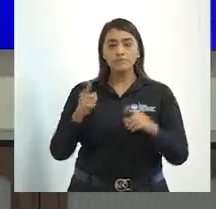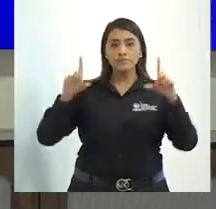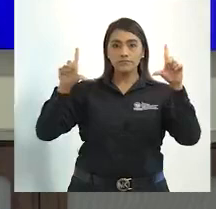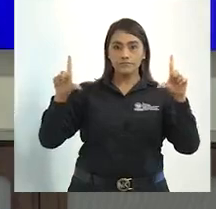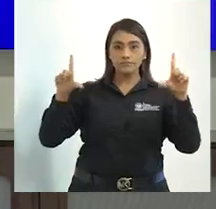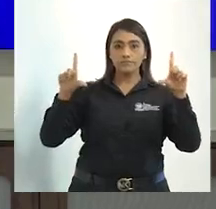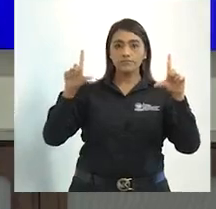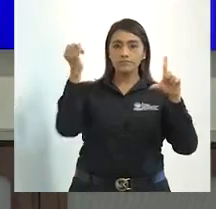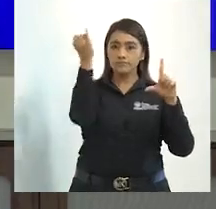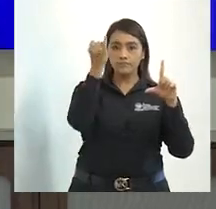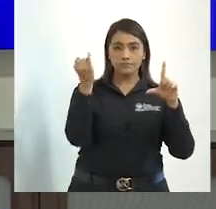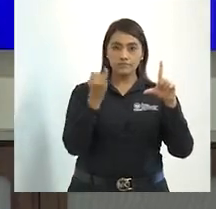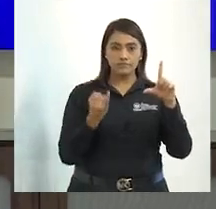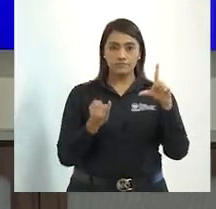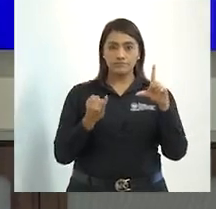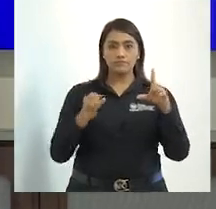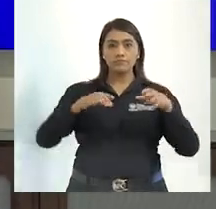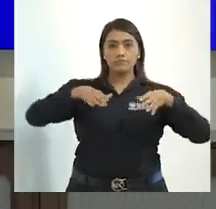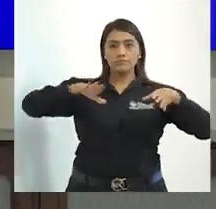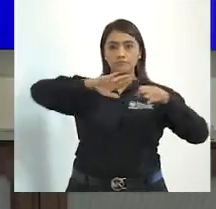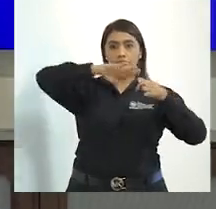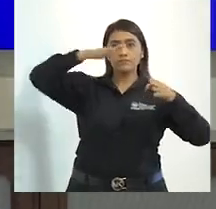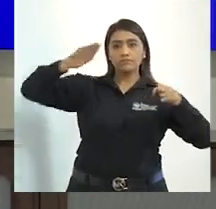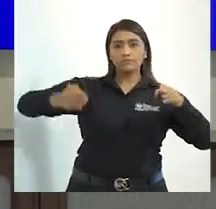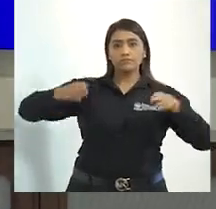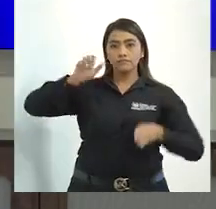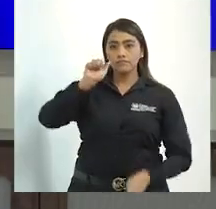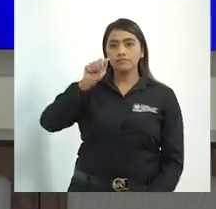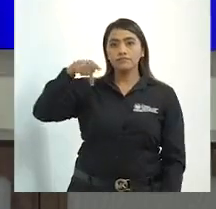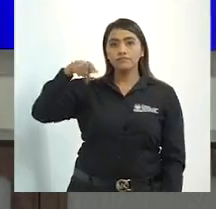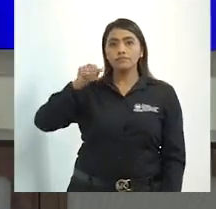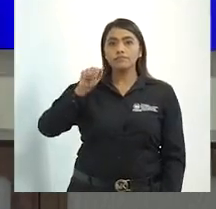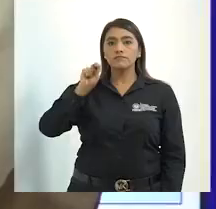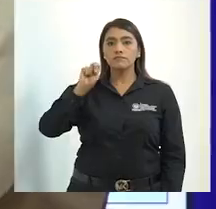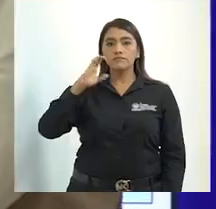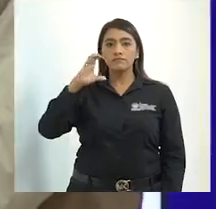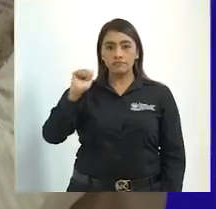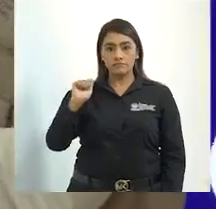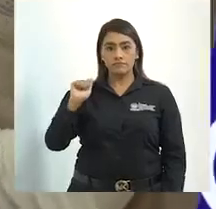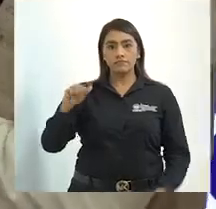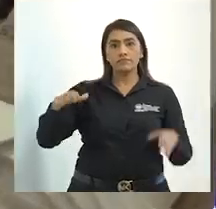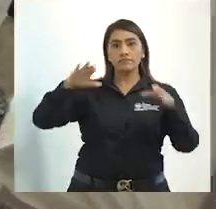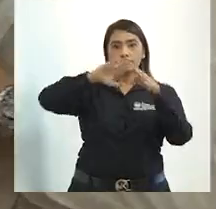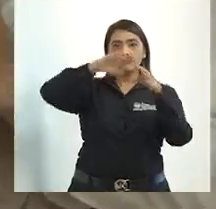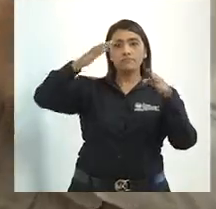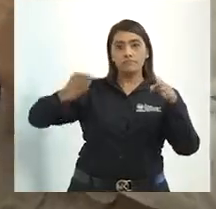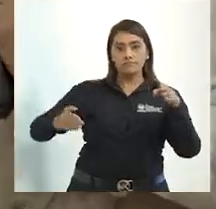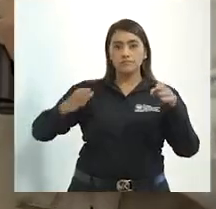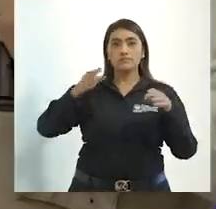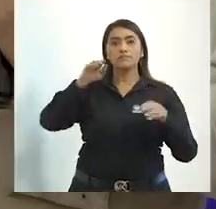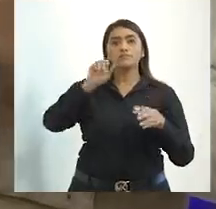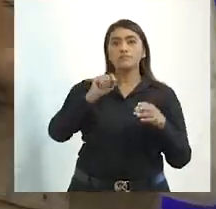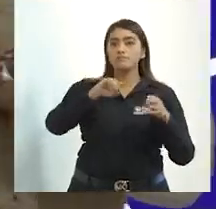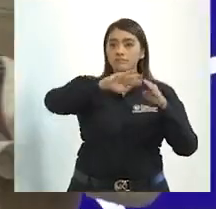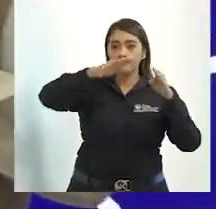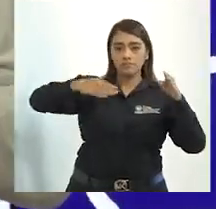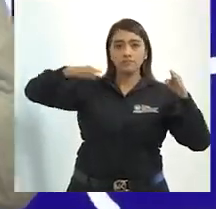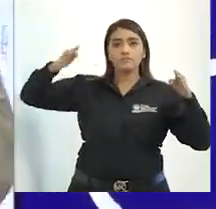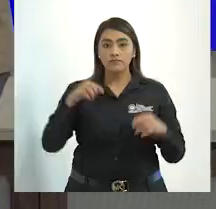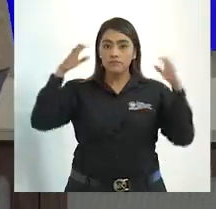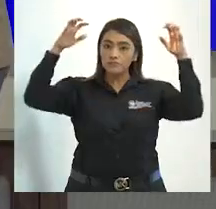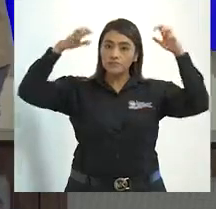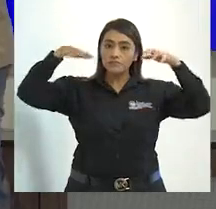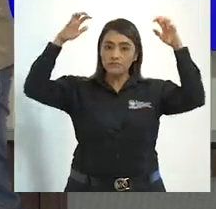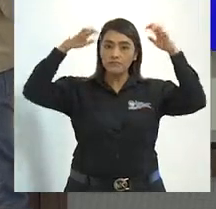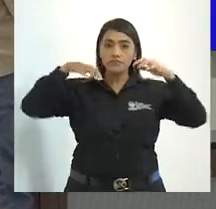la zona de la Sierra de Apaneca, toda la zona del imposible Apaneca, Cordillera del Bálsamo, el Gran San